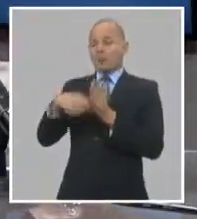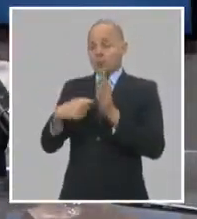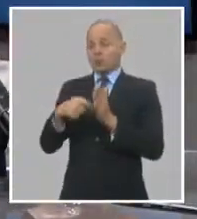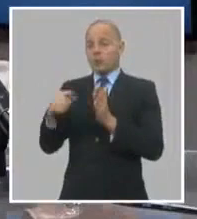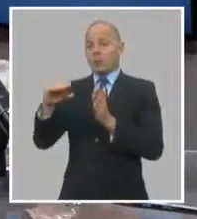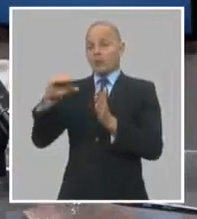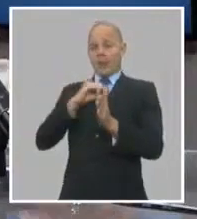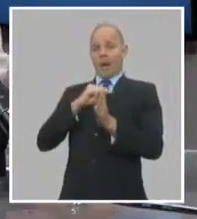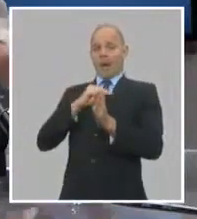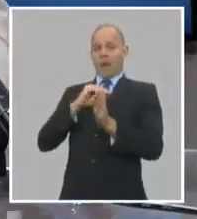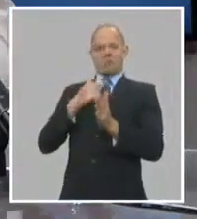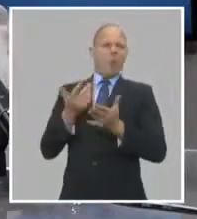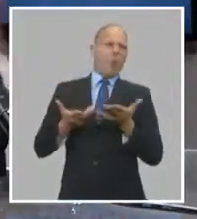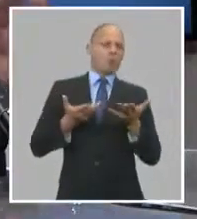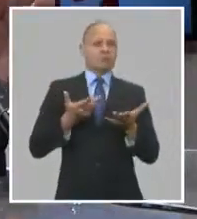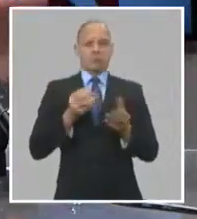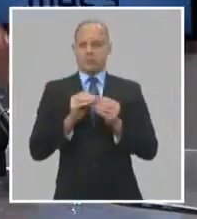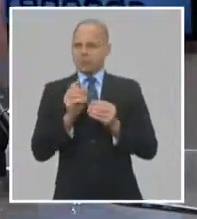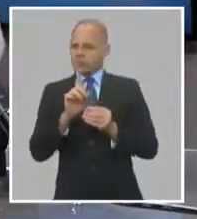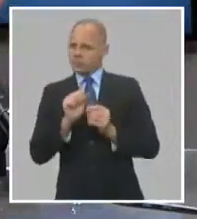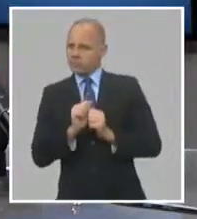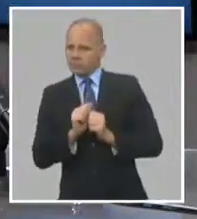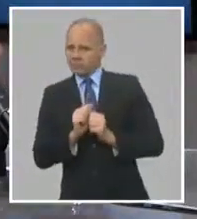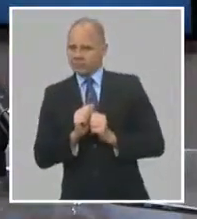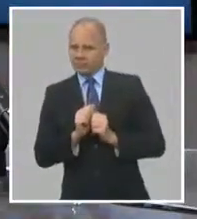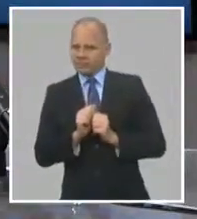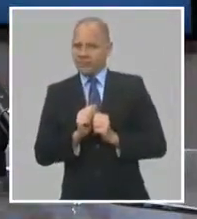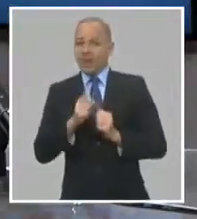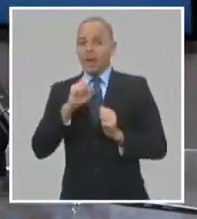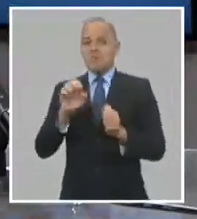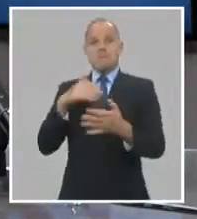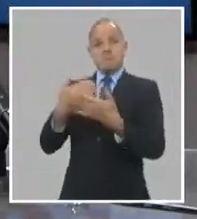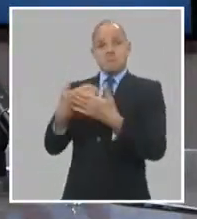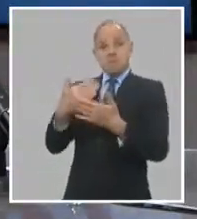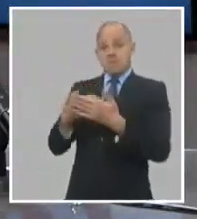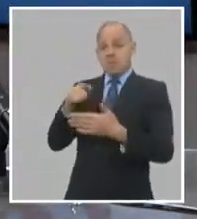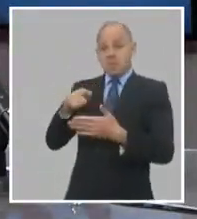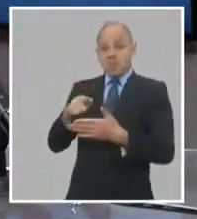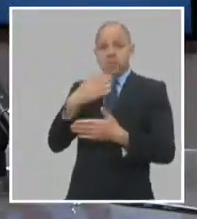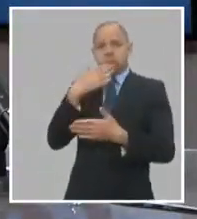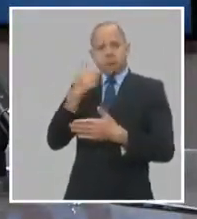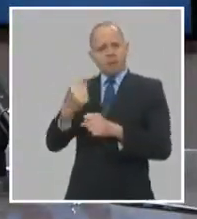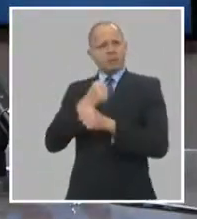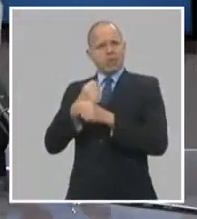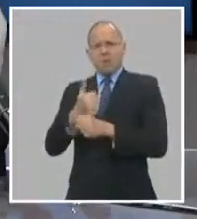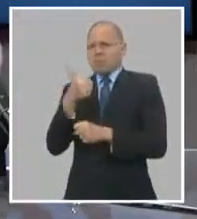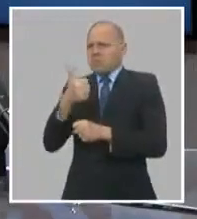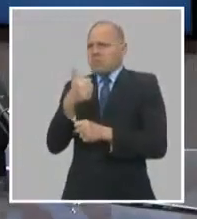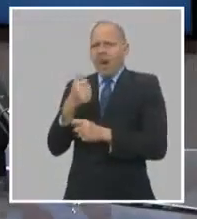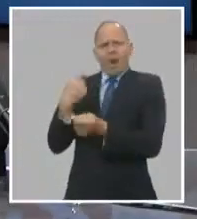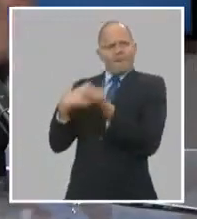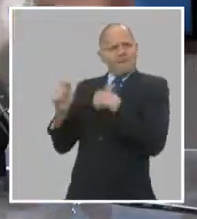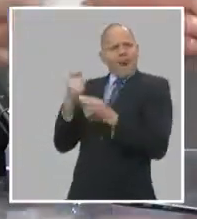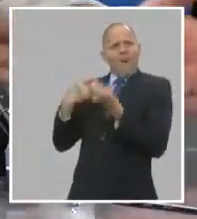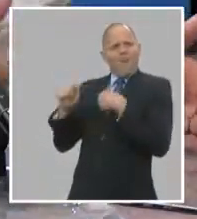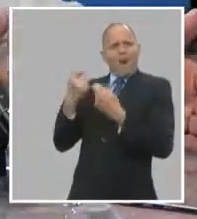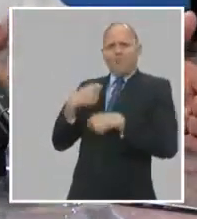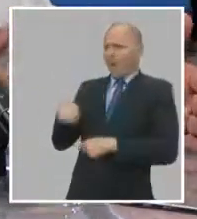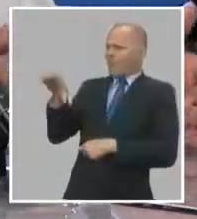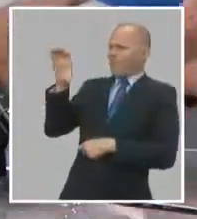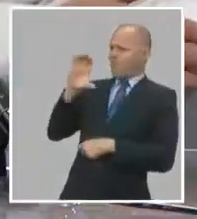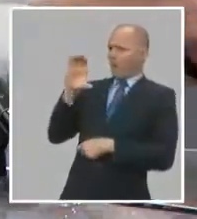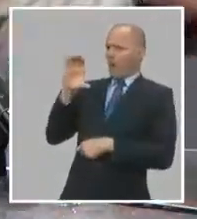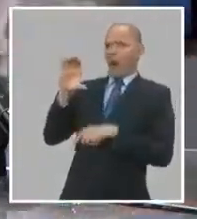cambiar. Y no nos podemos asustar porque una empresa exportadora sea eficiente, exporte, cobra y